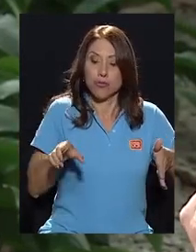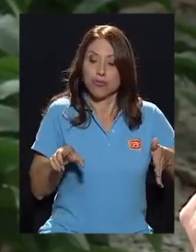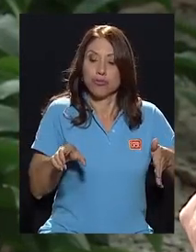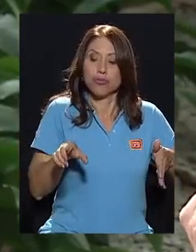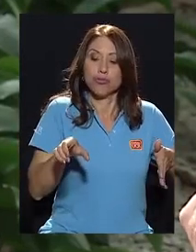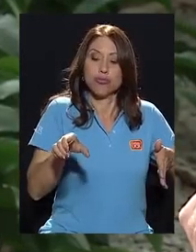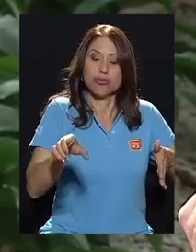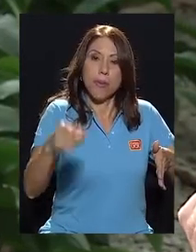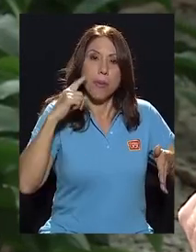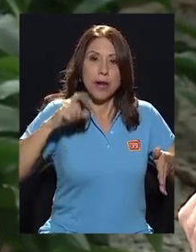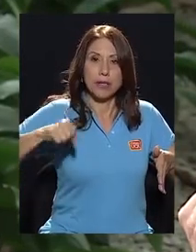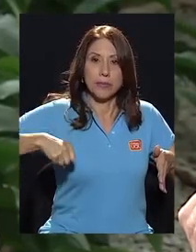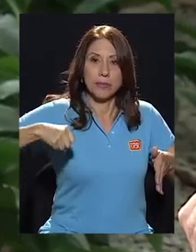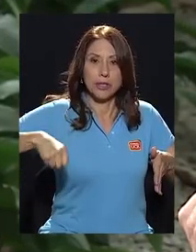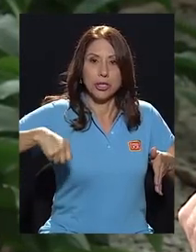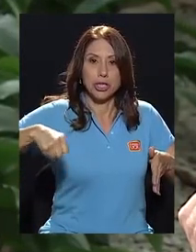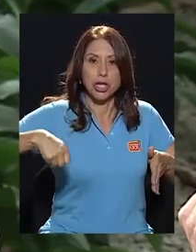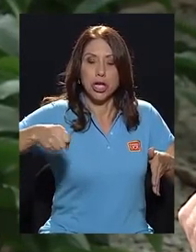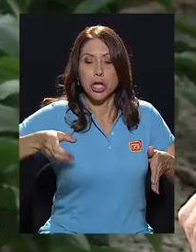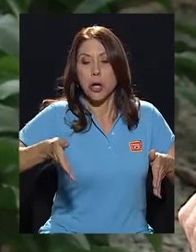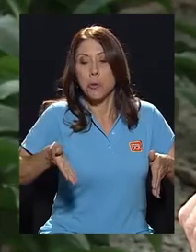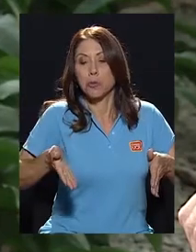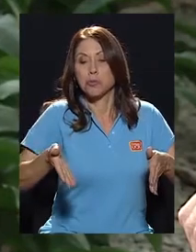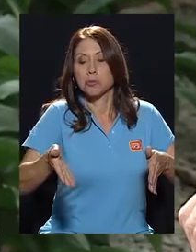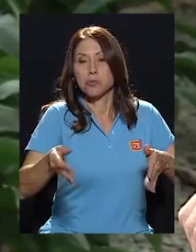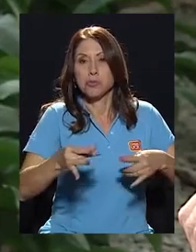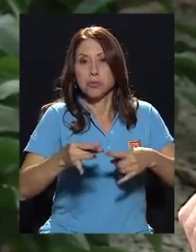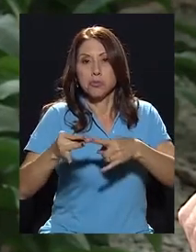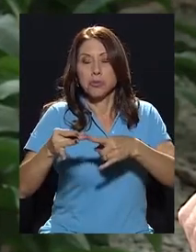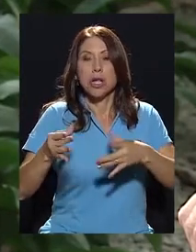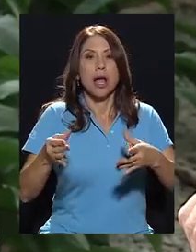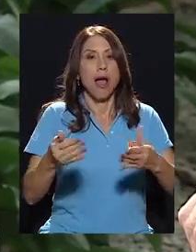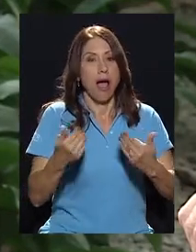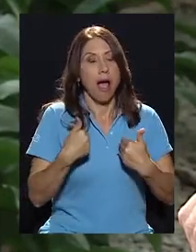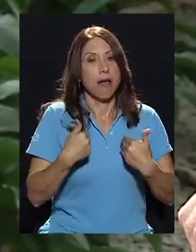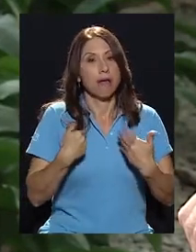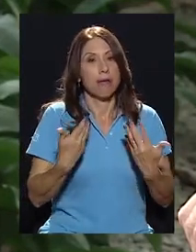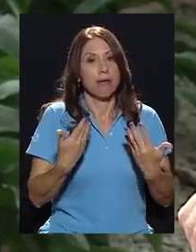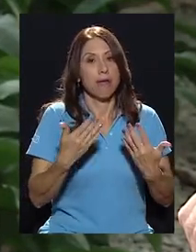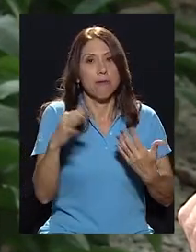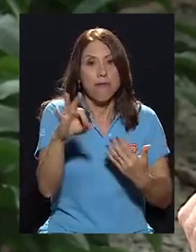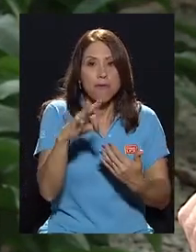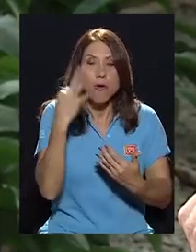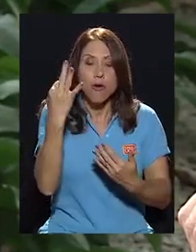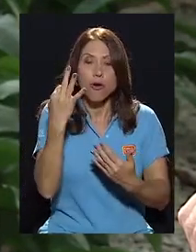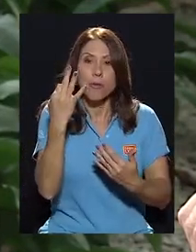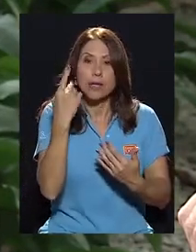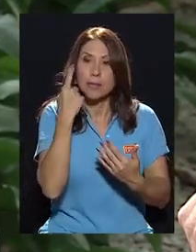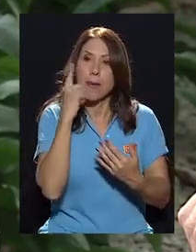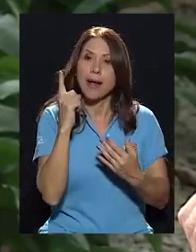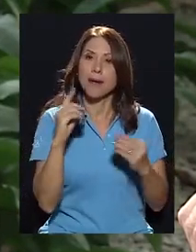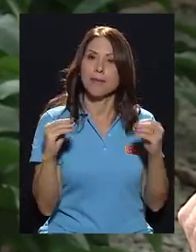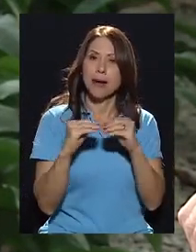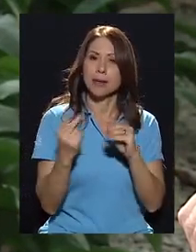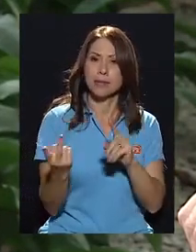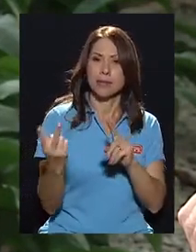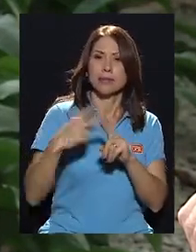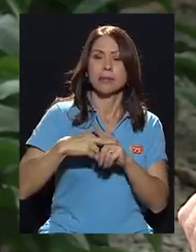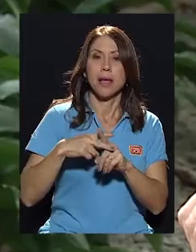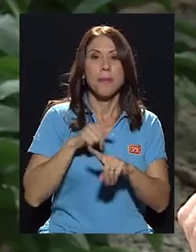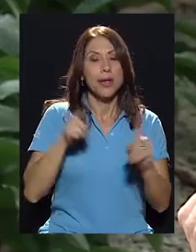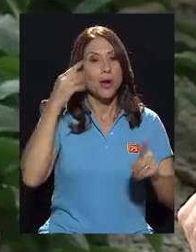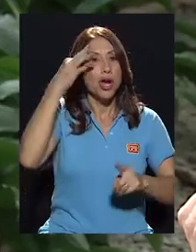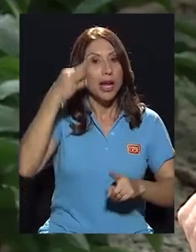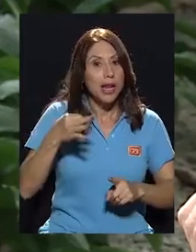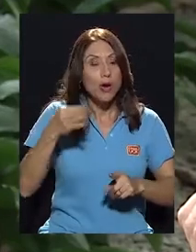formas de implementarlo más, pero creo